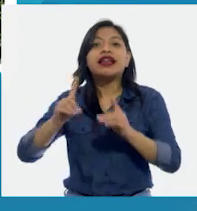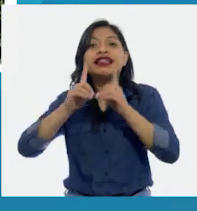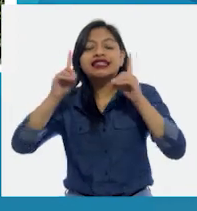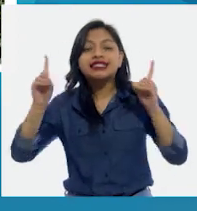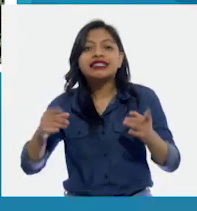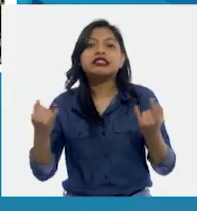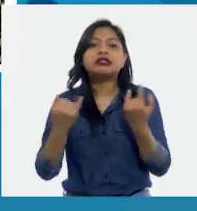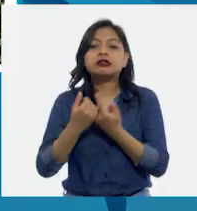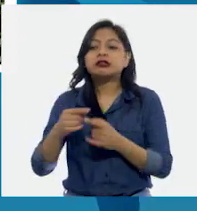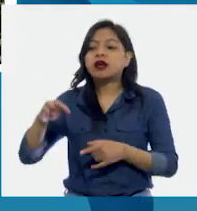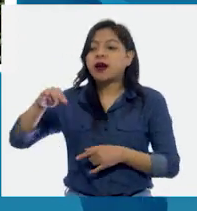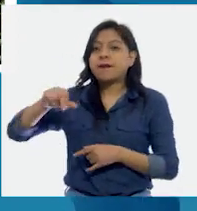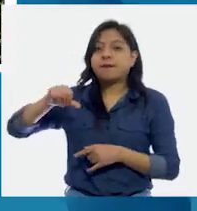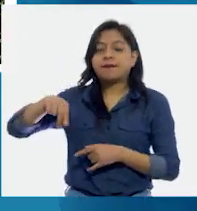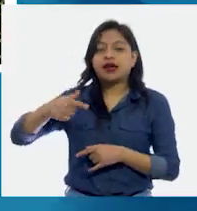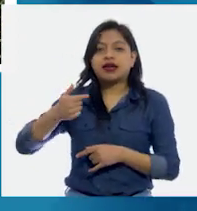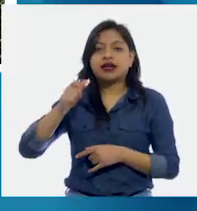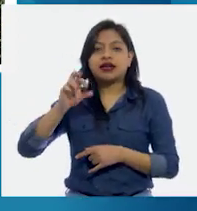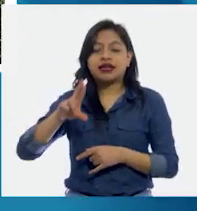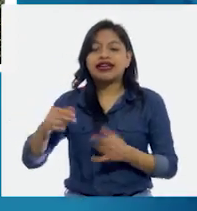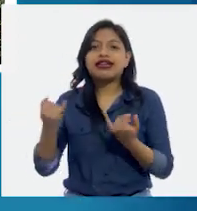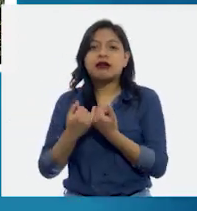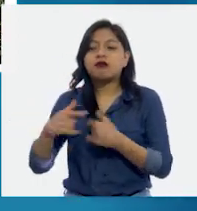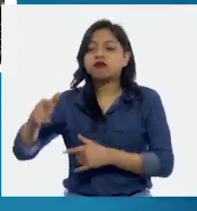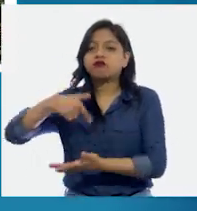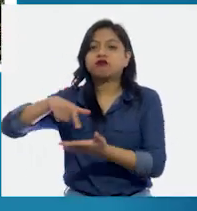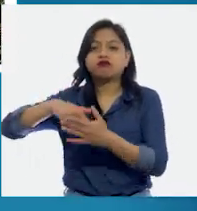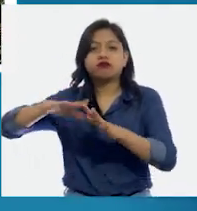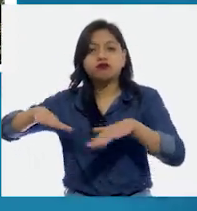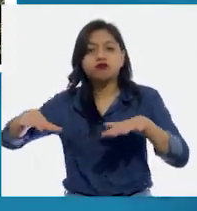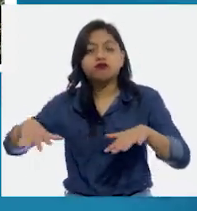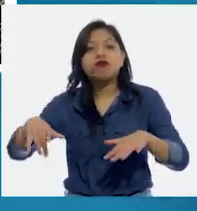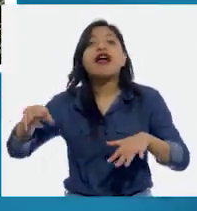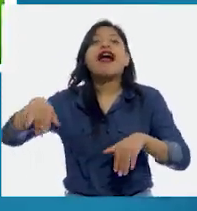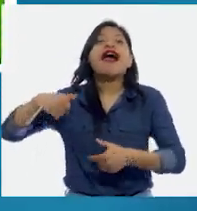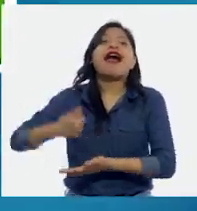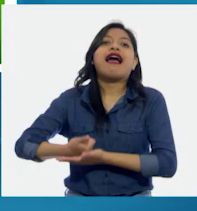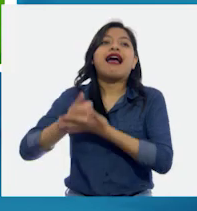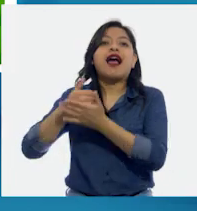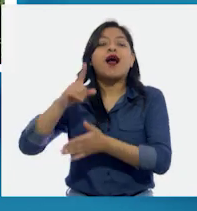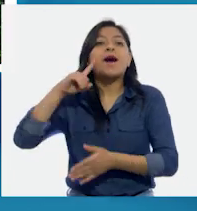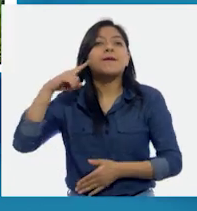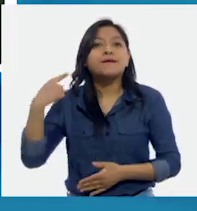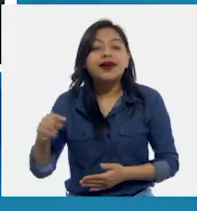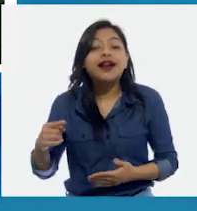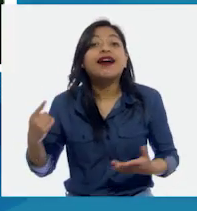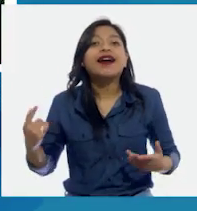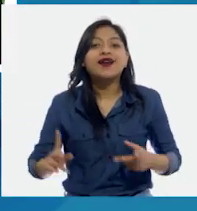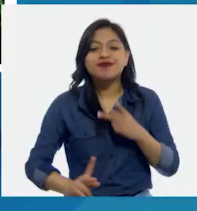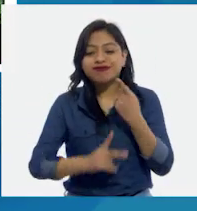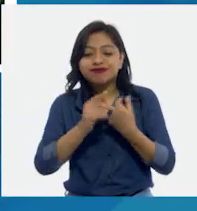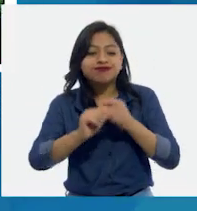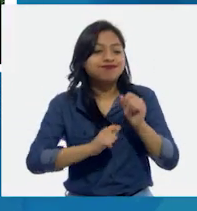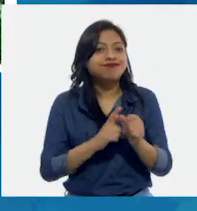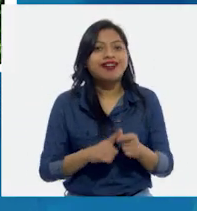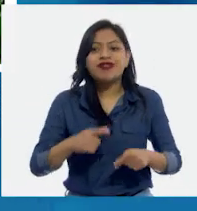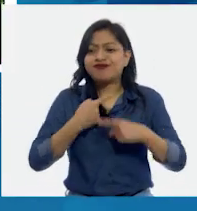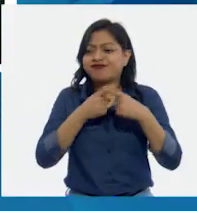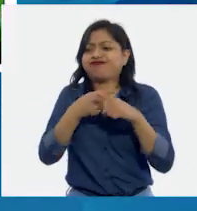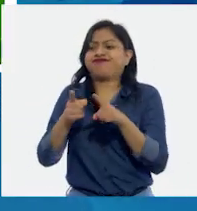manglares y zonas costeras, lo que favorece la existencia de numerosos seres vivos.